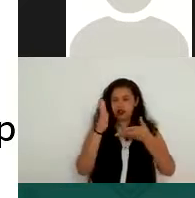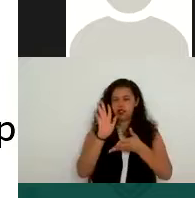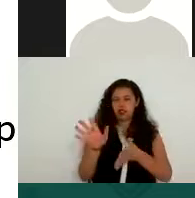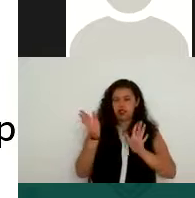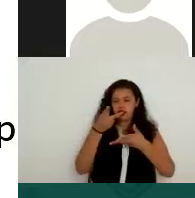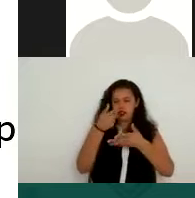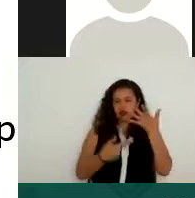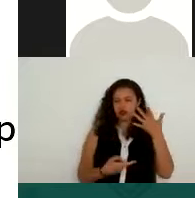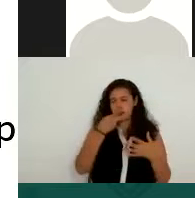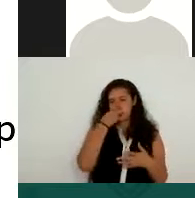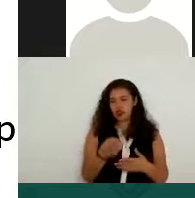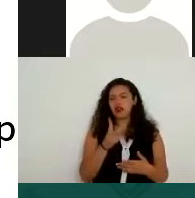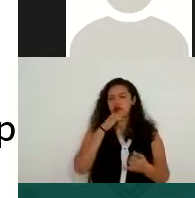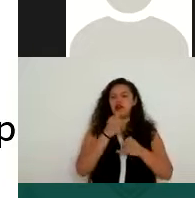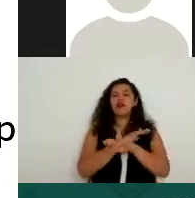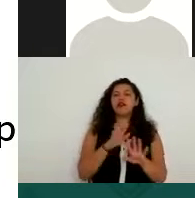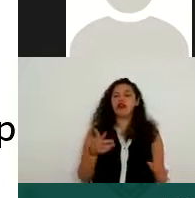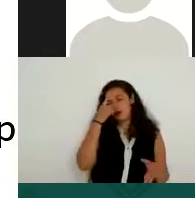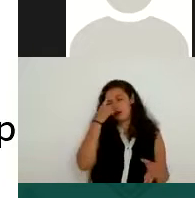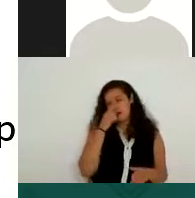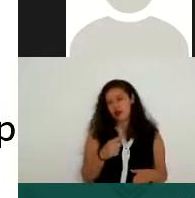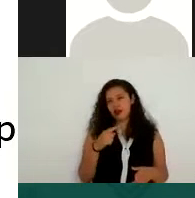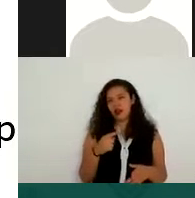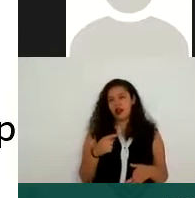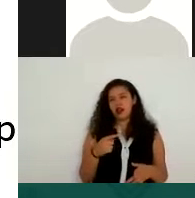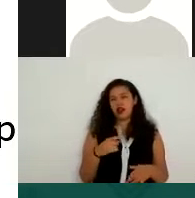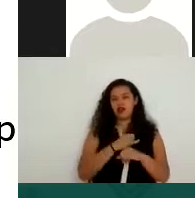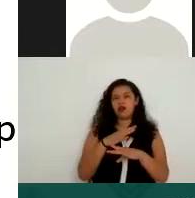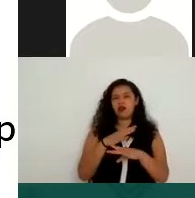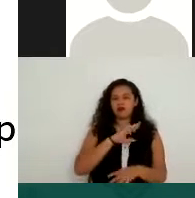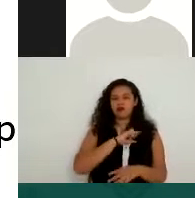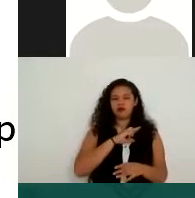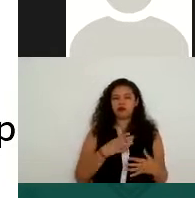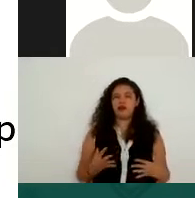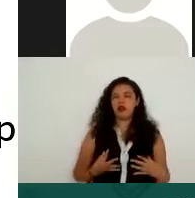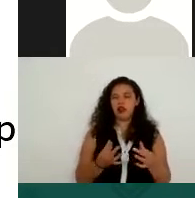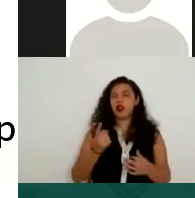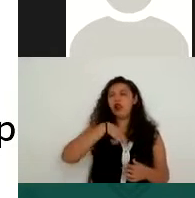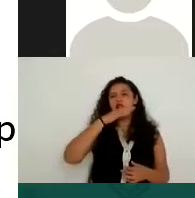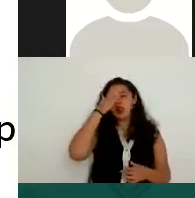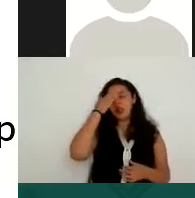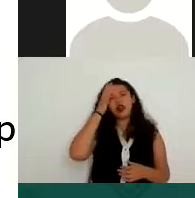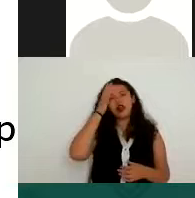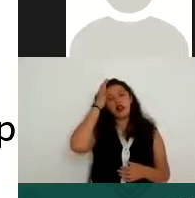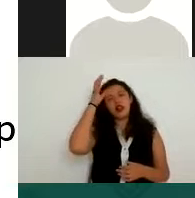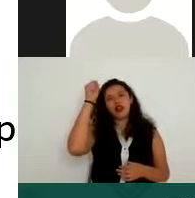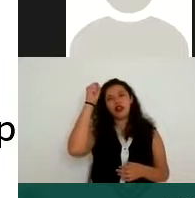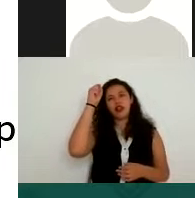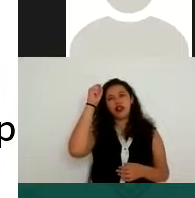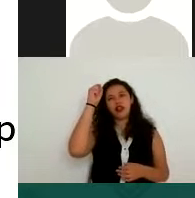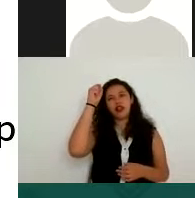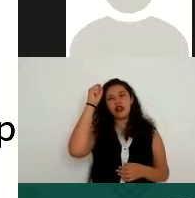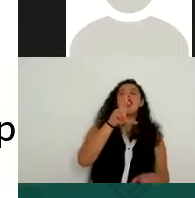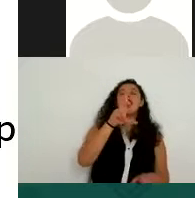datos personales sensibles. ¿Ustedes han escuchado el concepto que se llaman datos biométricos? ¿Tienen alguna idea de cuáles